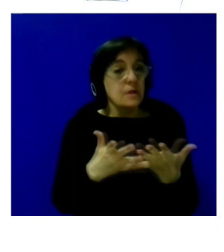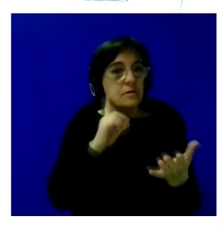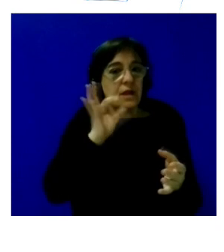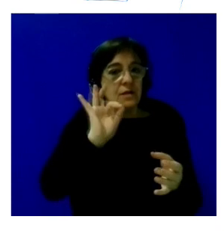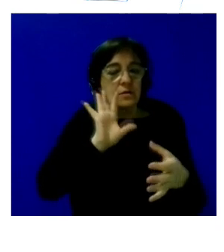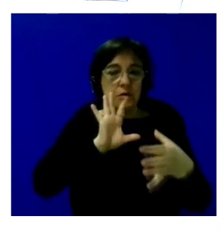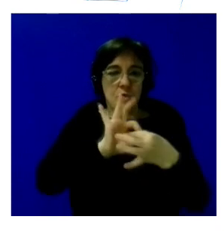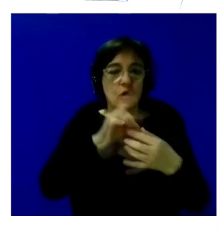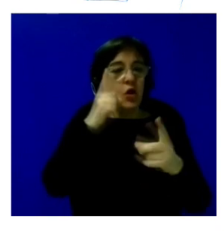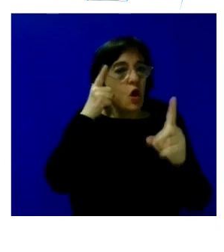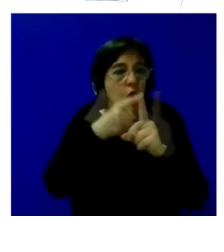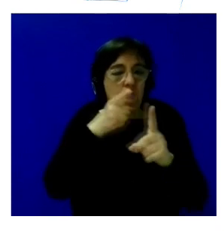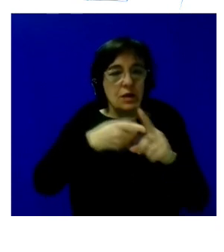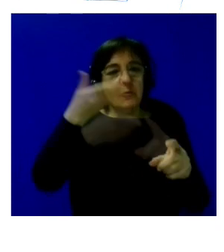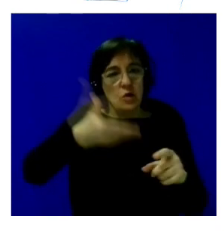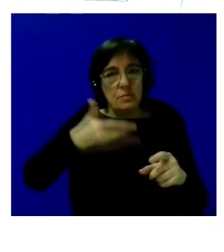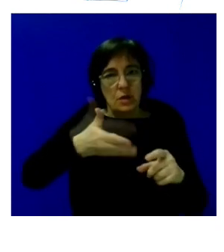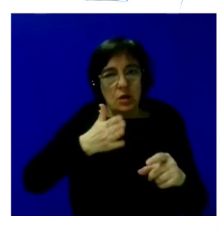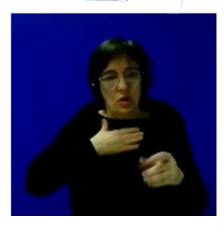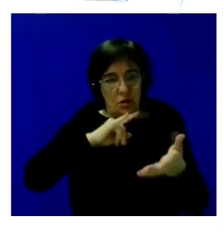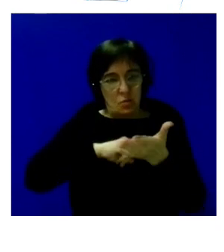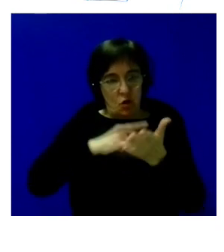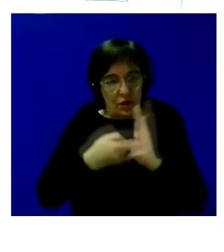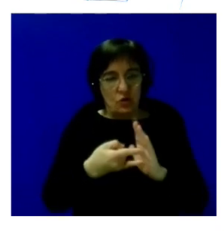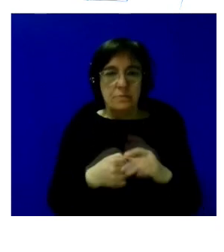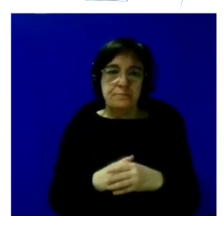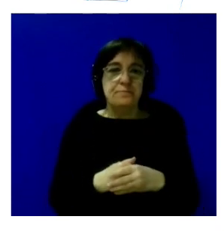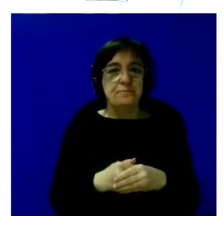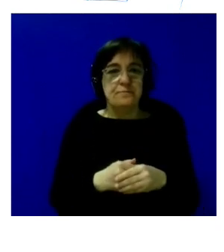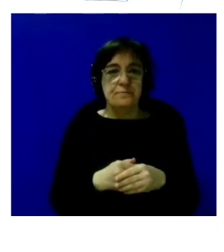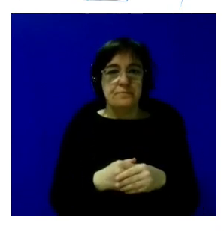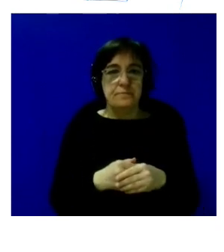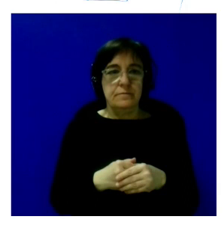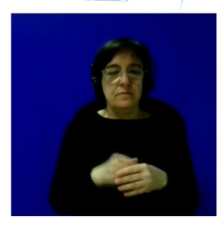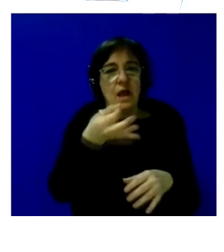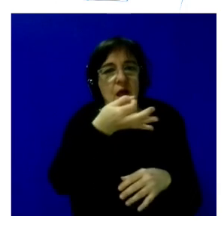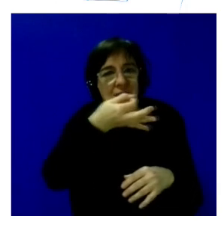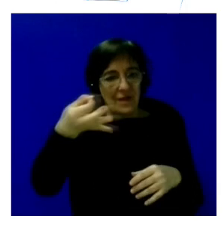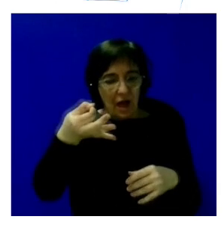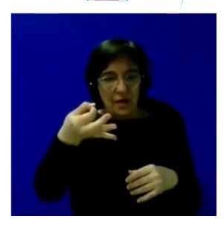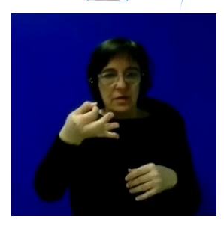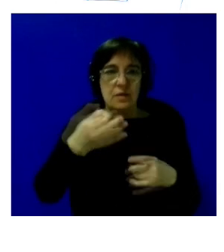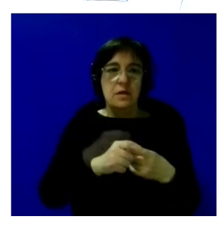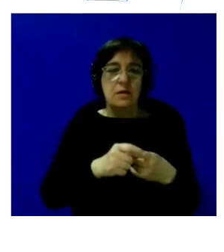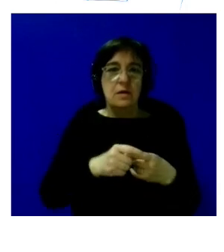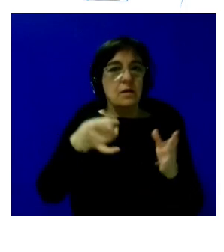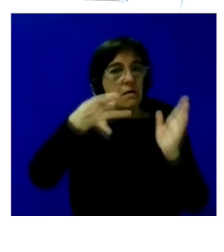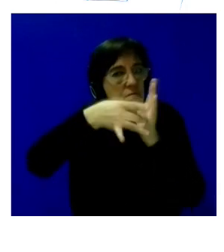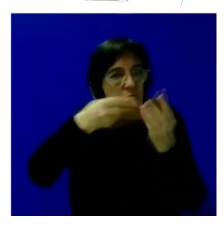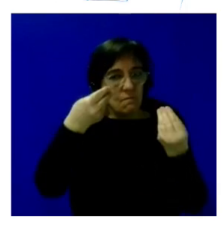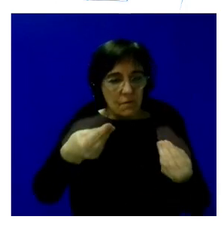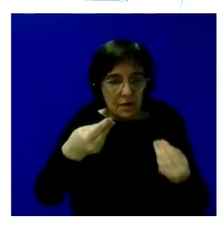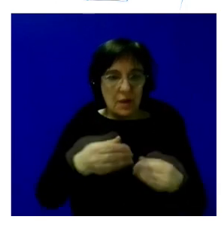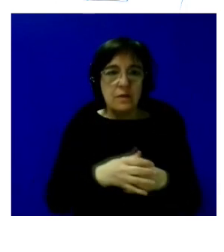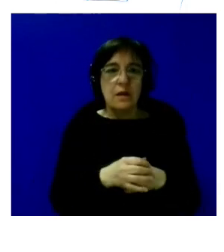parte de uno de los objetivos principales que tiene este proyecto la eficacia y la eficiencia pues